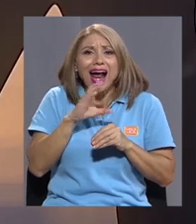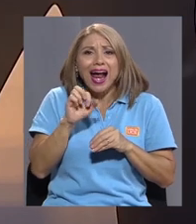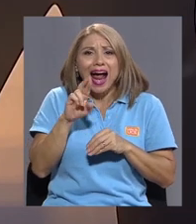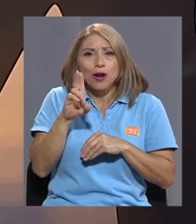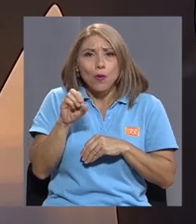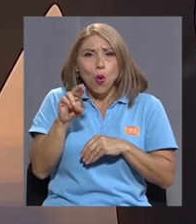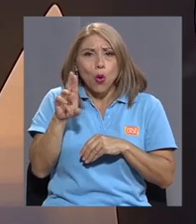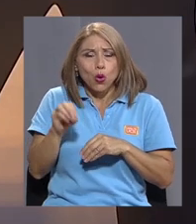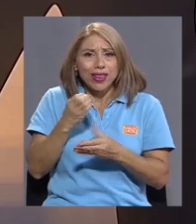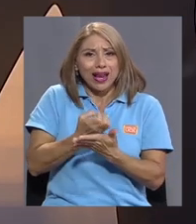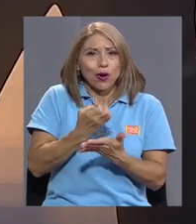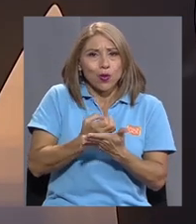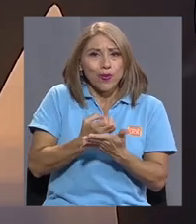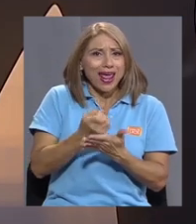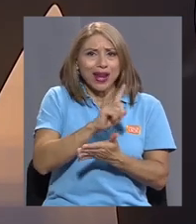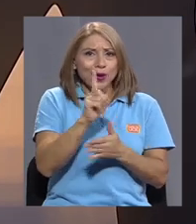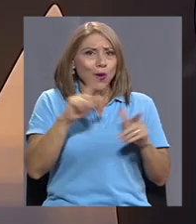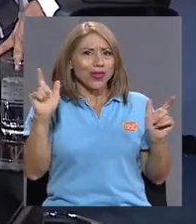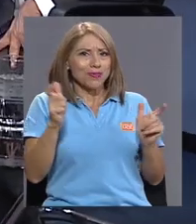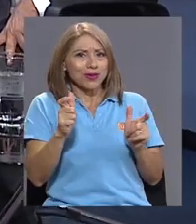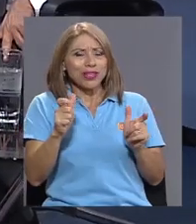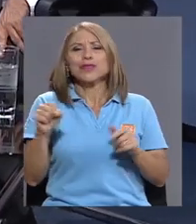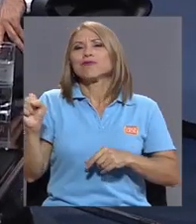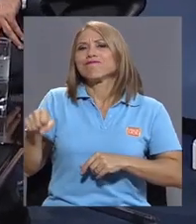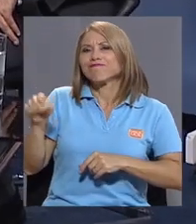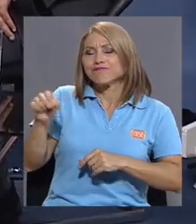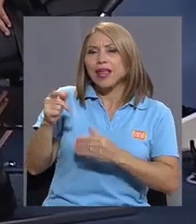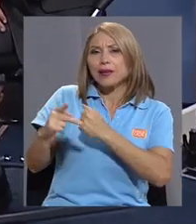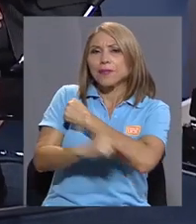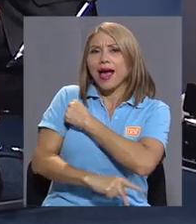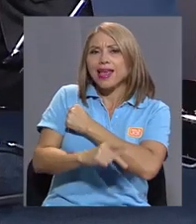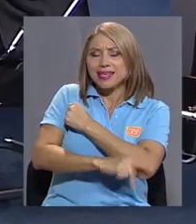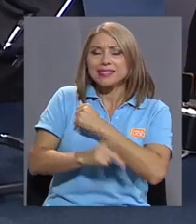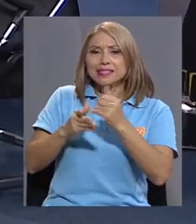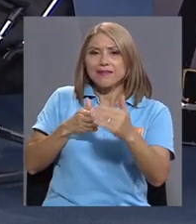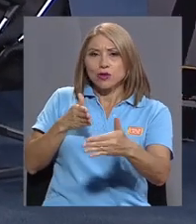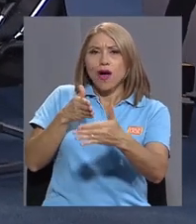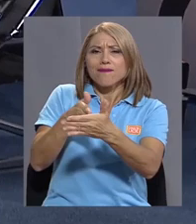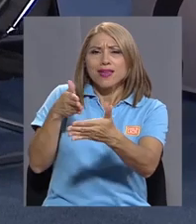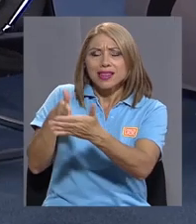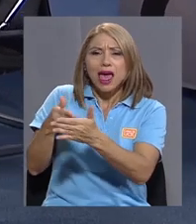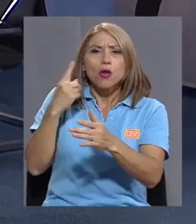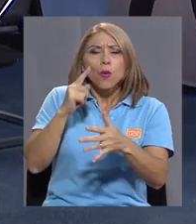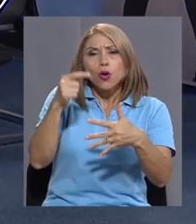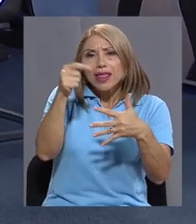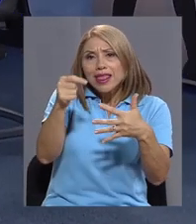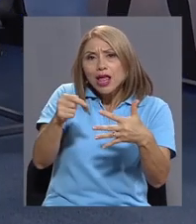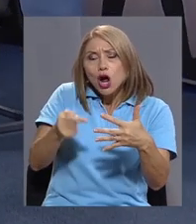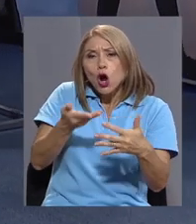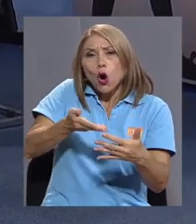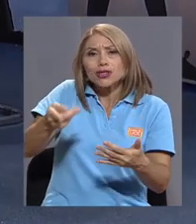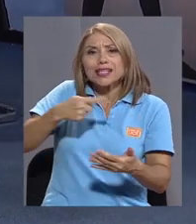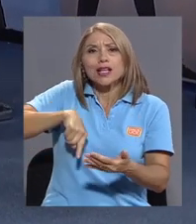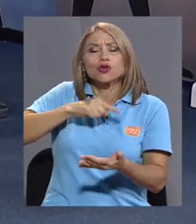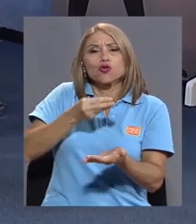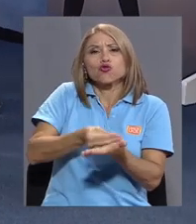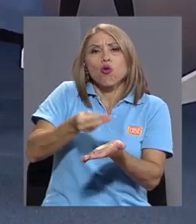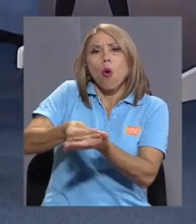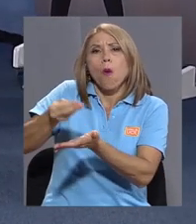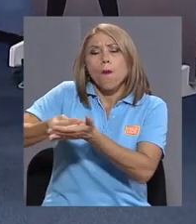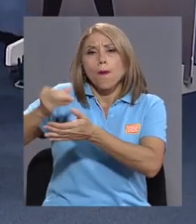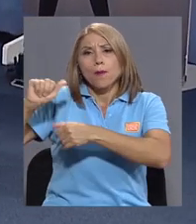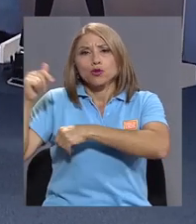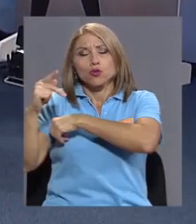las acciones de la economía. Claro, el país se está viendo afectado por una serie de cosas que importamos o productos que